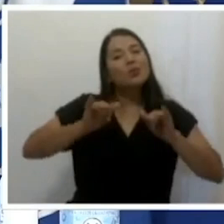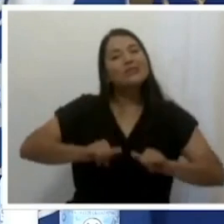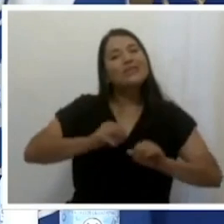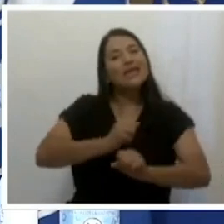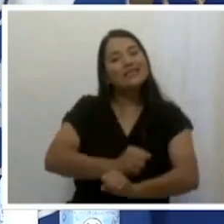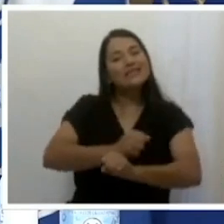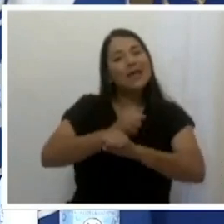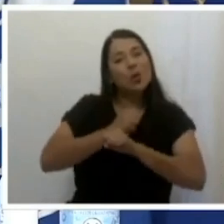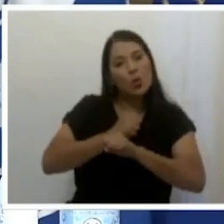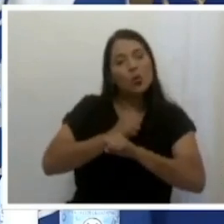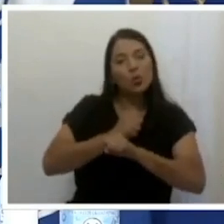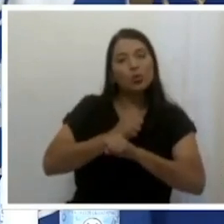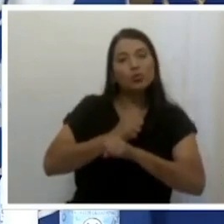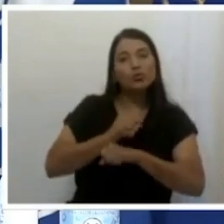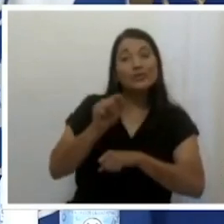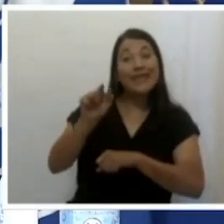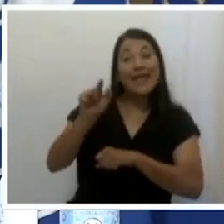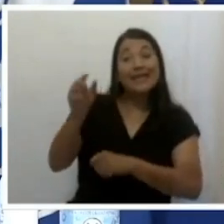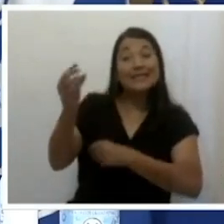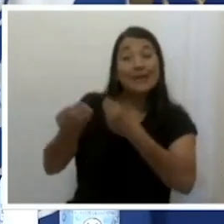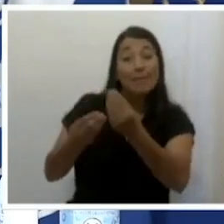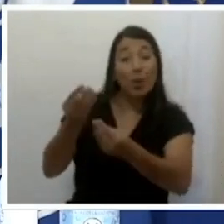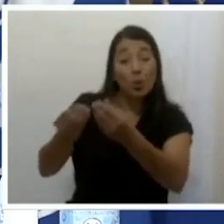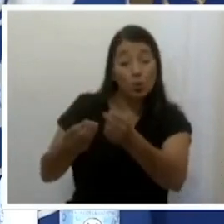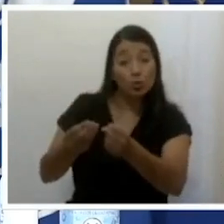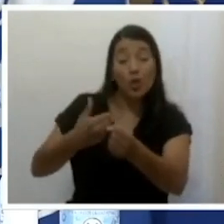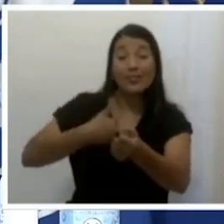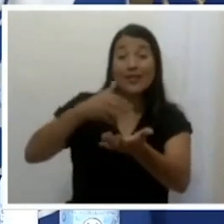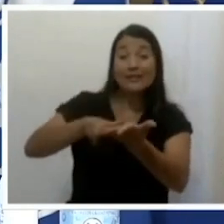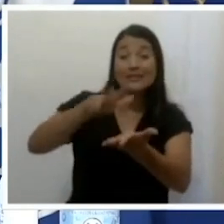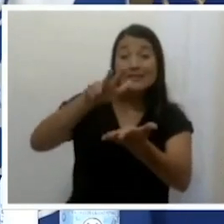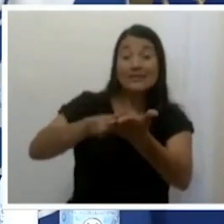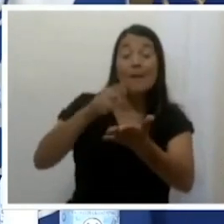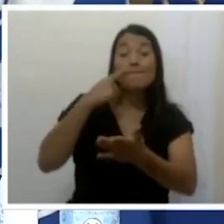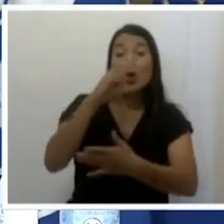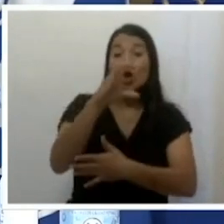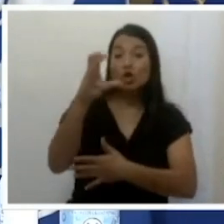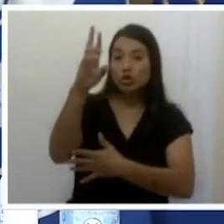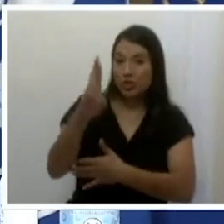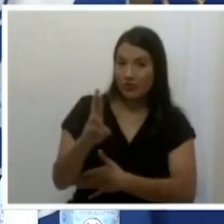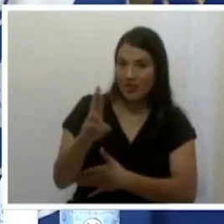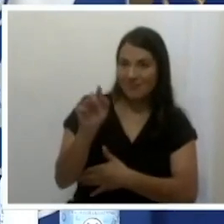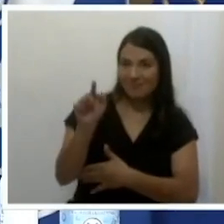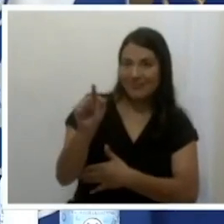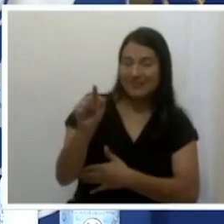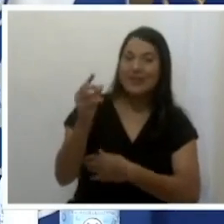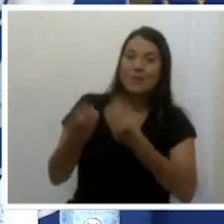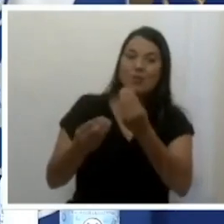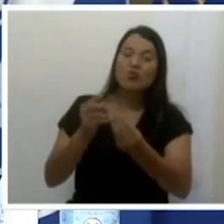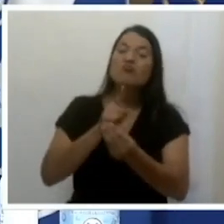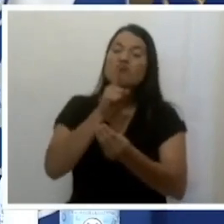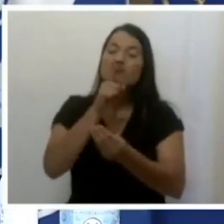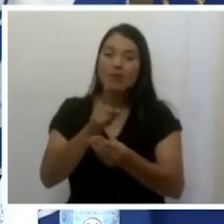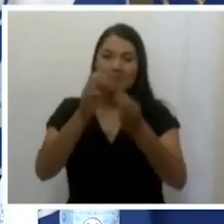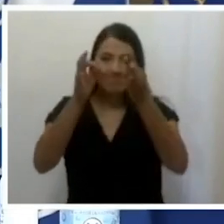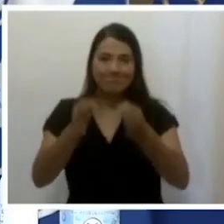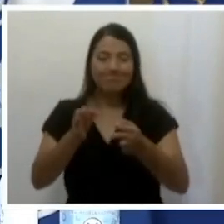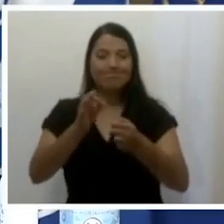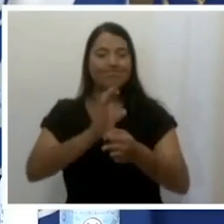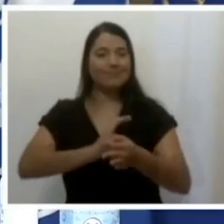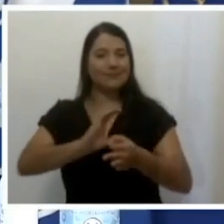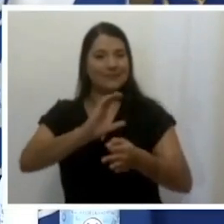aprobado por la autoridad regulatoria de nuestro país, de que va a ser un producto eficaz y